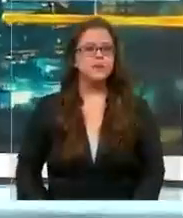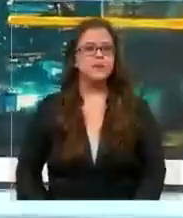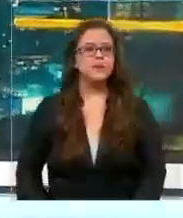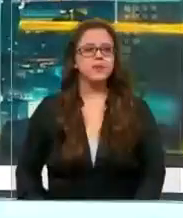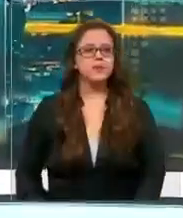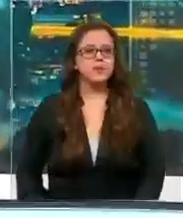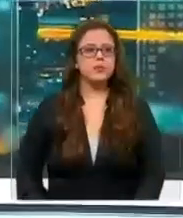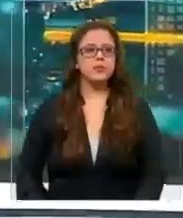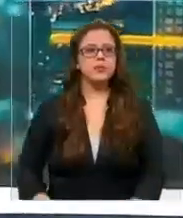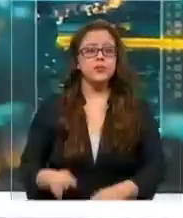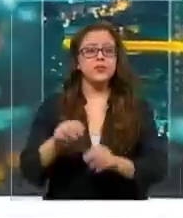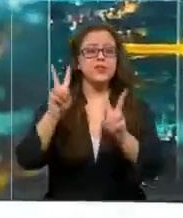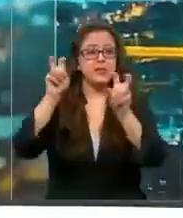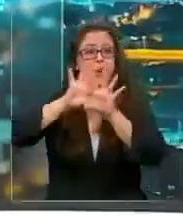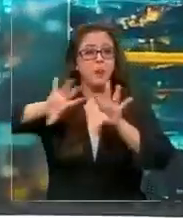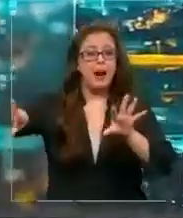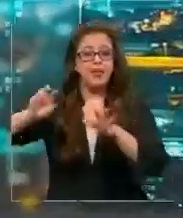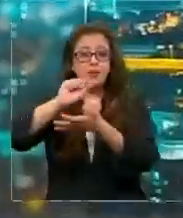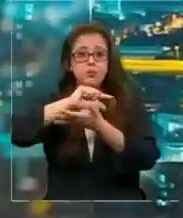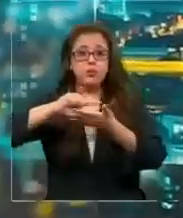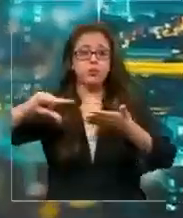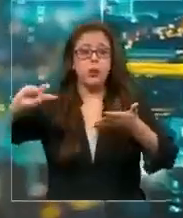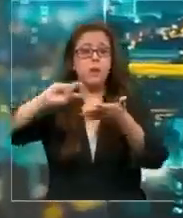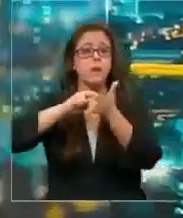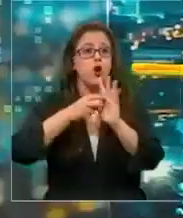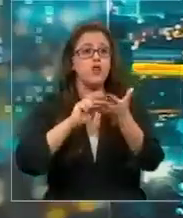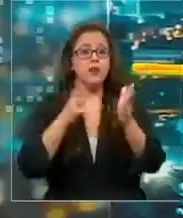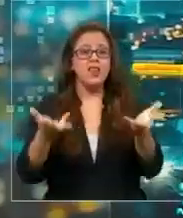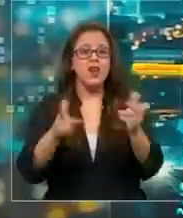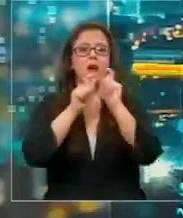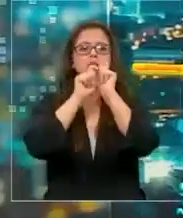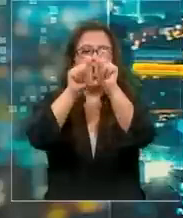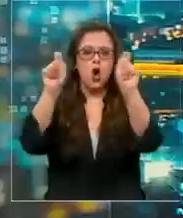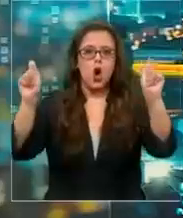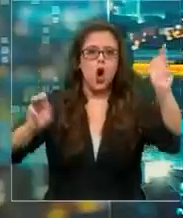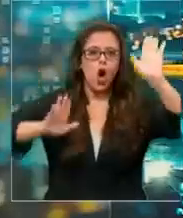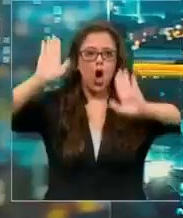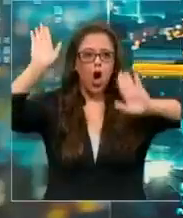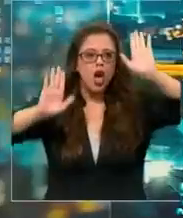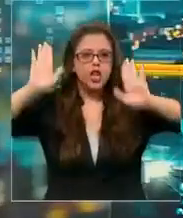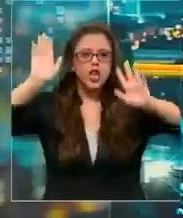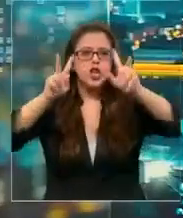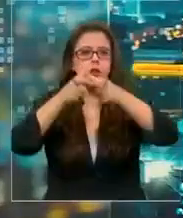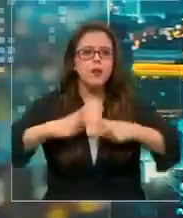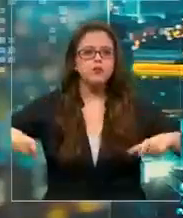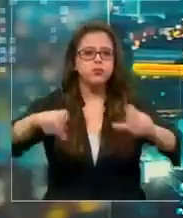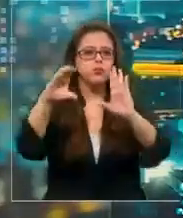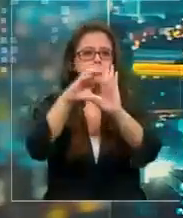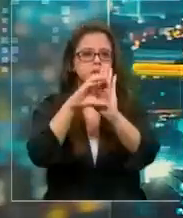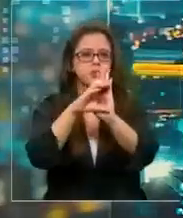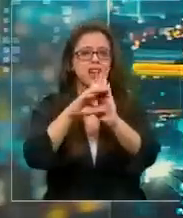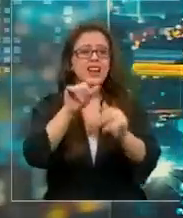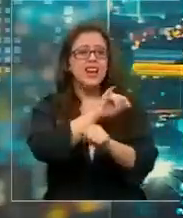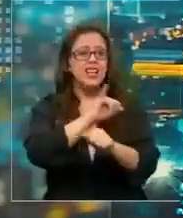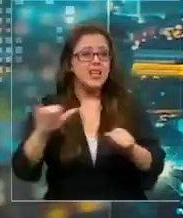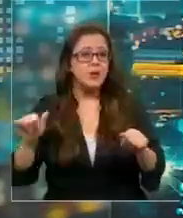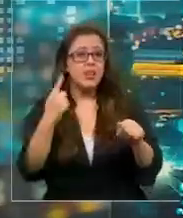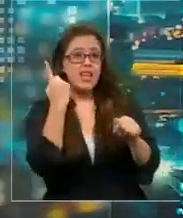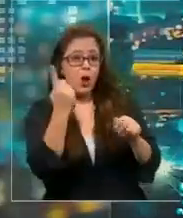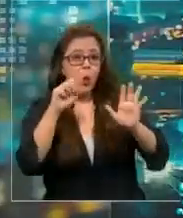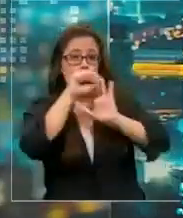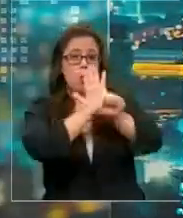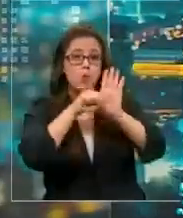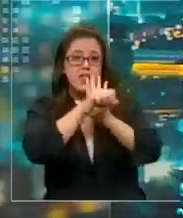Bueno, y crece la polémica por los contenidos de la franja de los candidatos a convencionales. Todo esto después de que un spot hablara